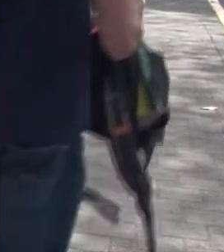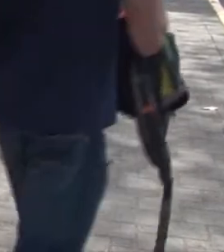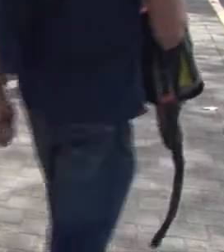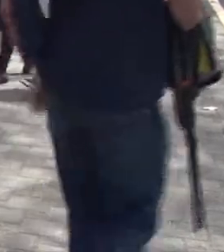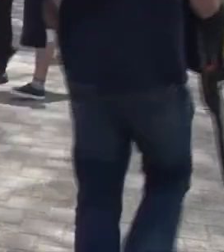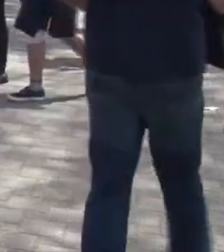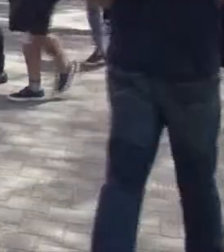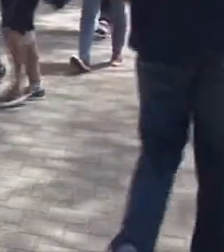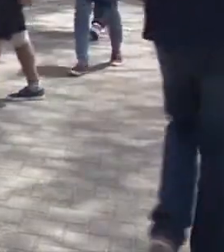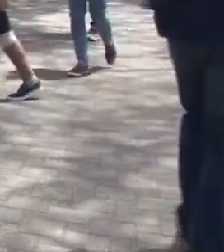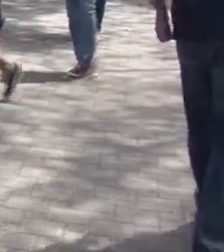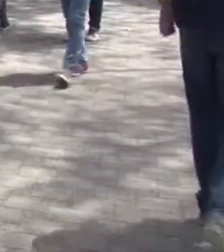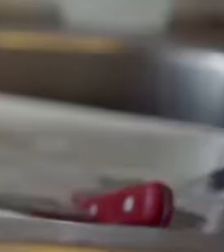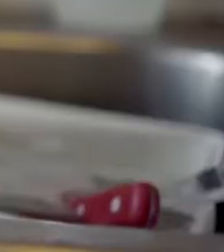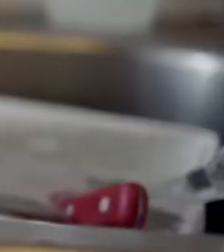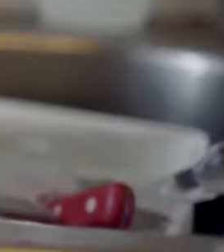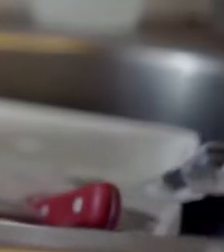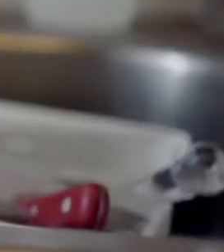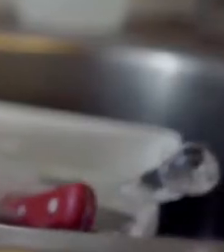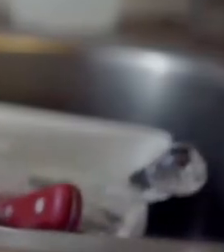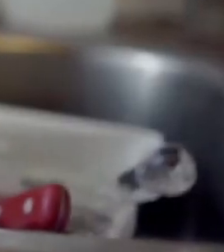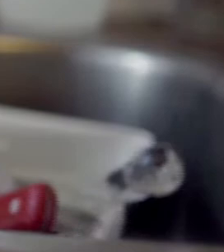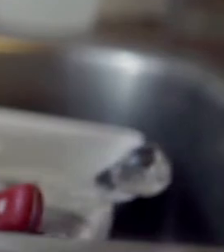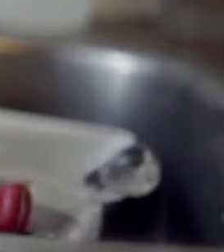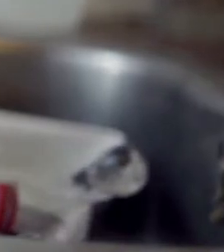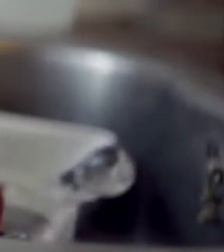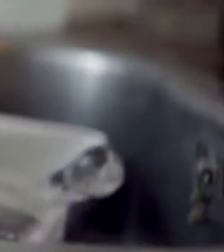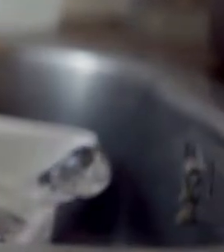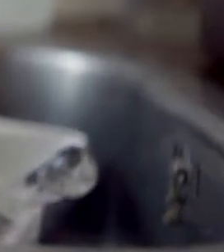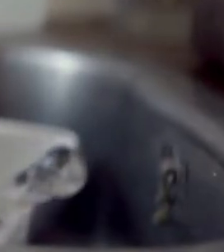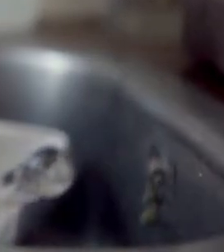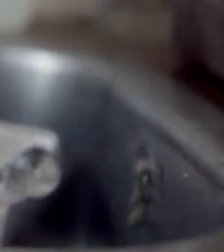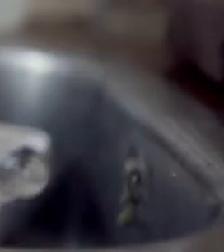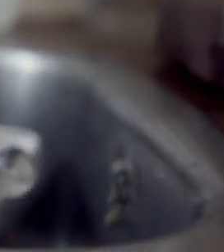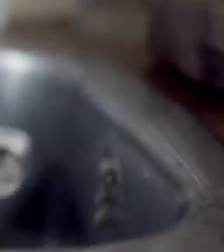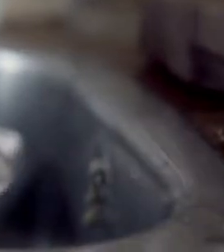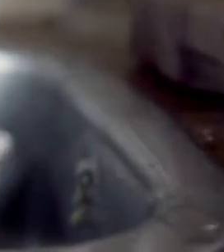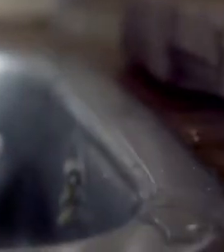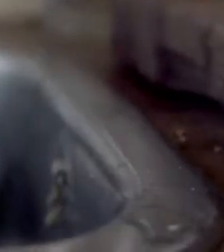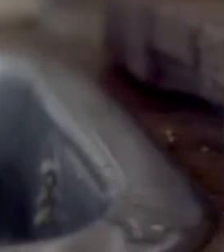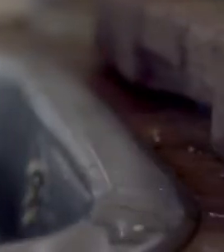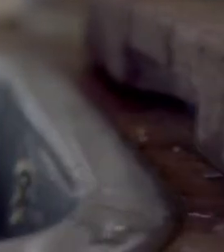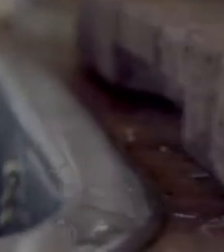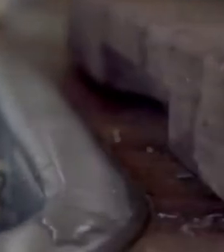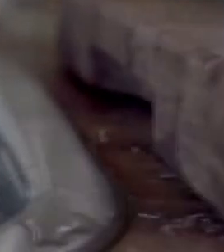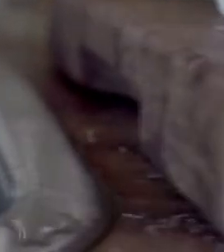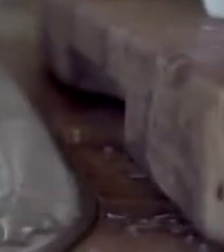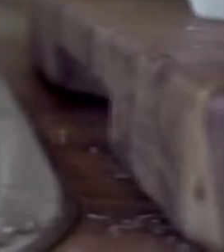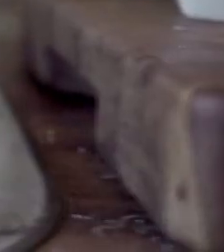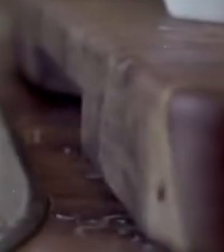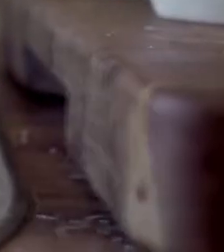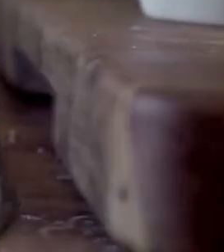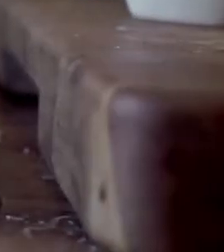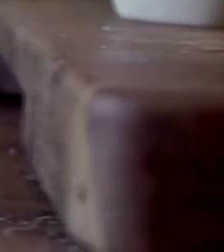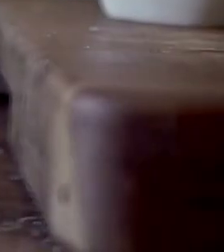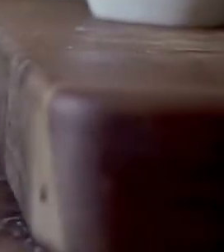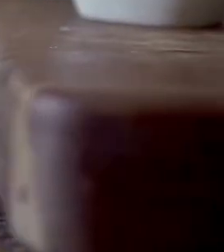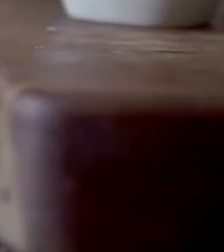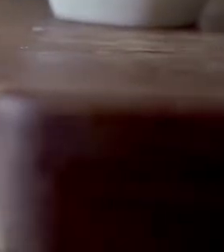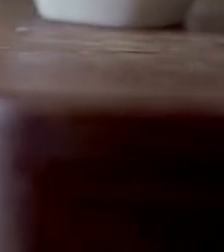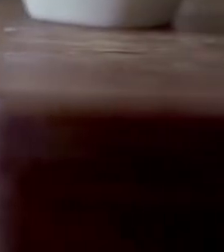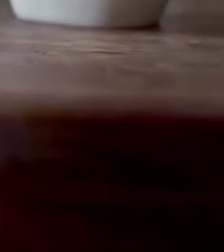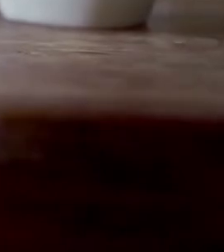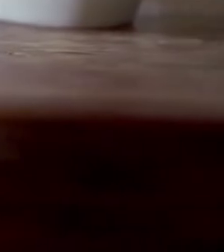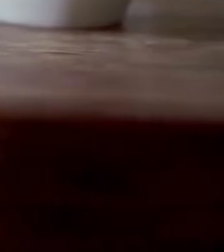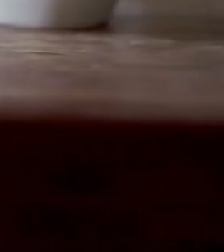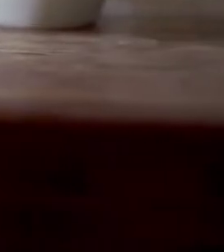no lo estemos pagando no quiere decir que tenemos que derrocharlo. Hay acciones que se pueden emprender, como sistemas de cosecha